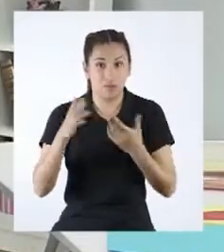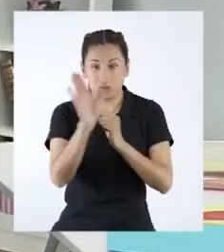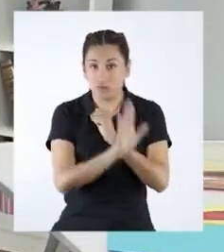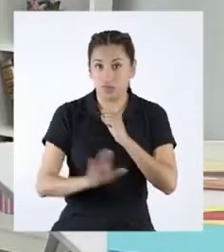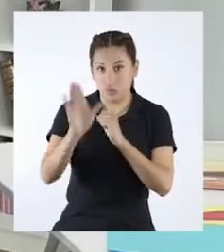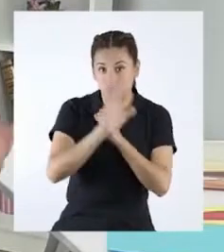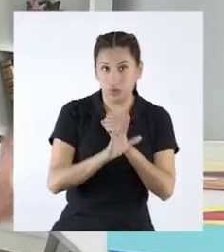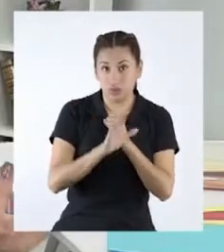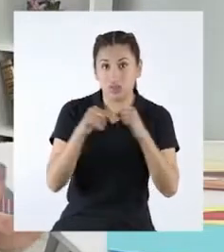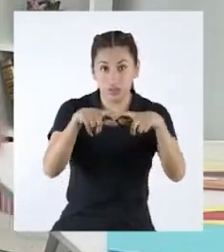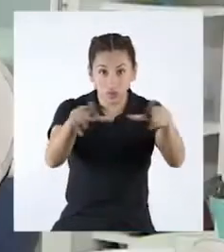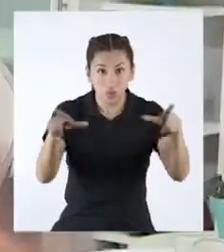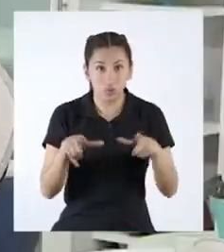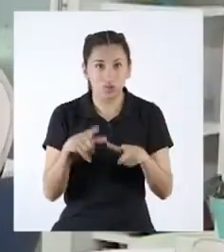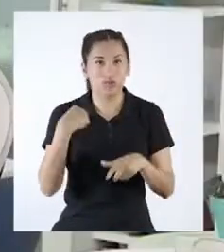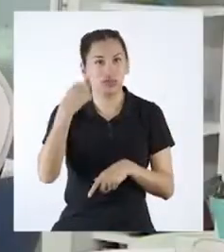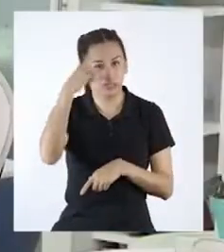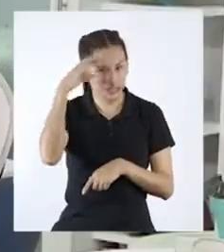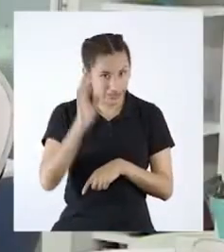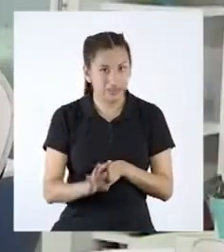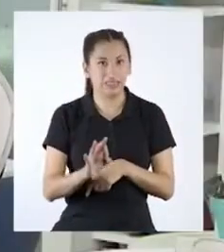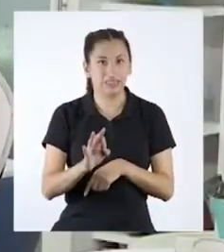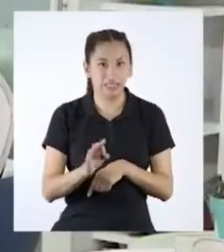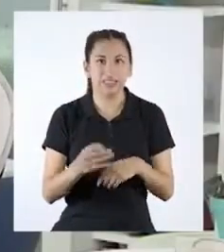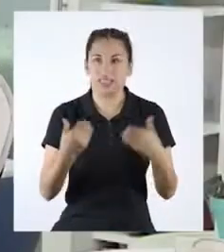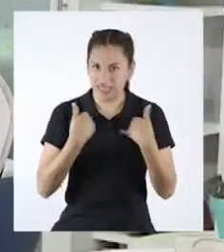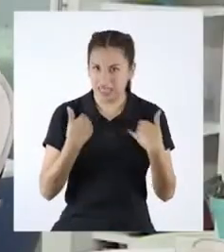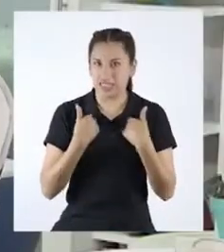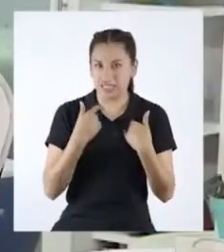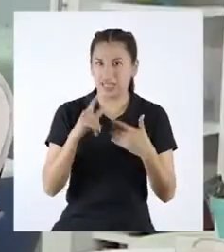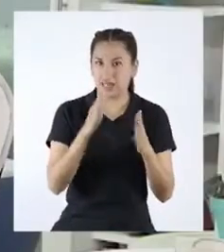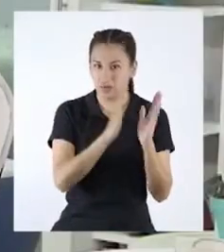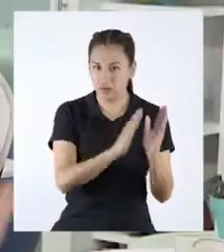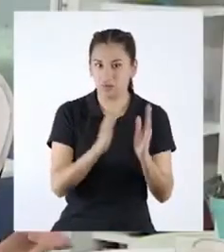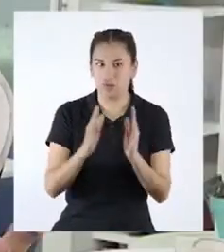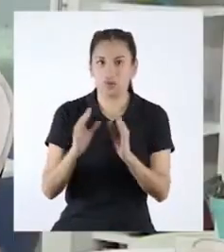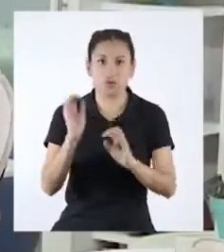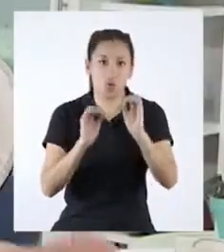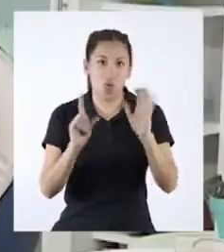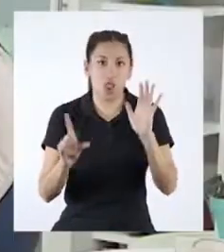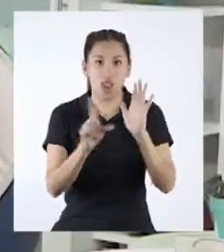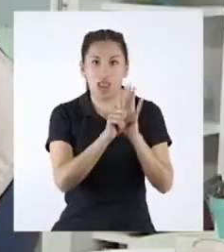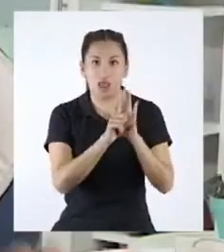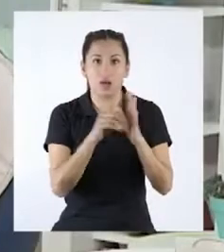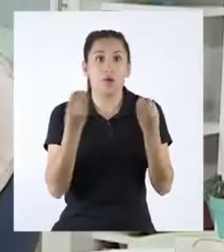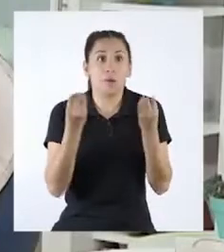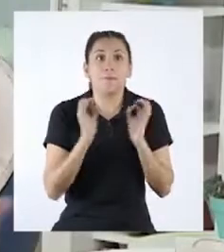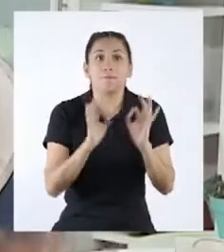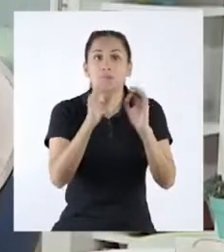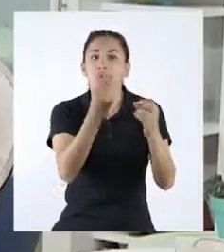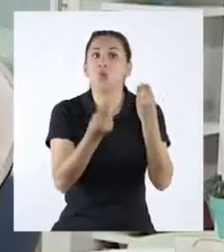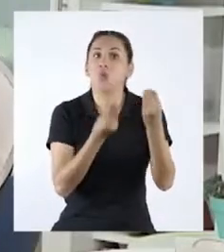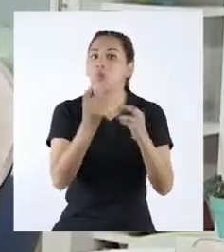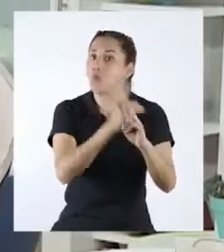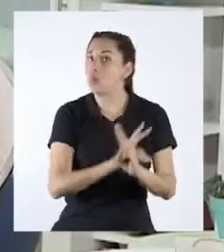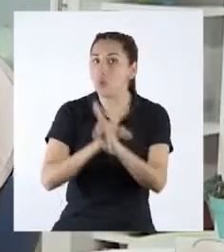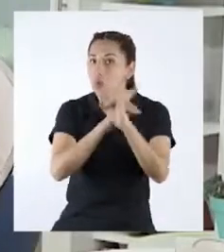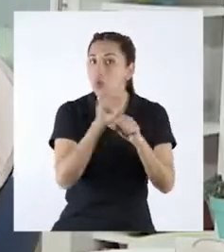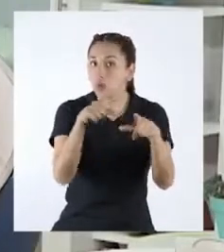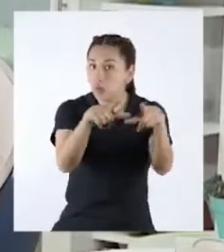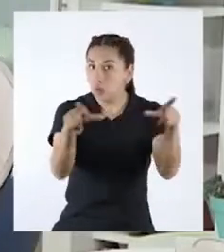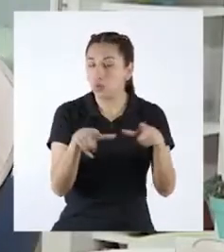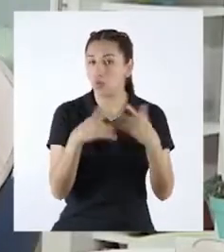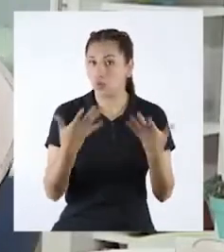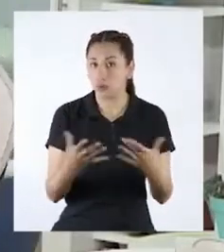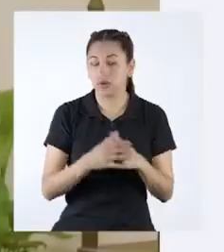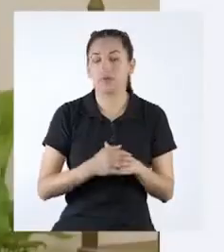proteger las áreas de patrimonio? Estoy segura que debe haber procedimientos o leyes para evitar que se afecten negativamente